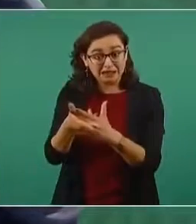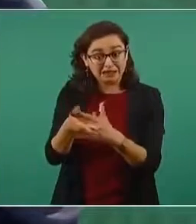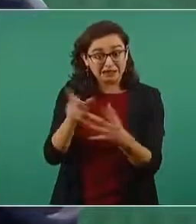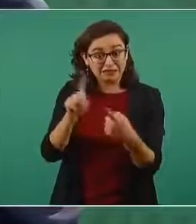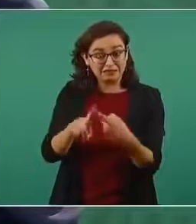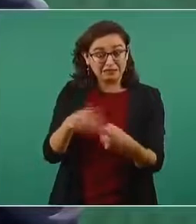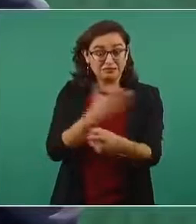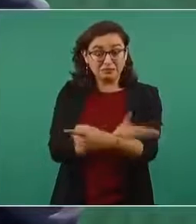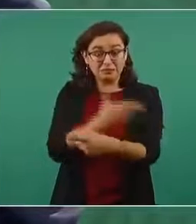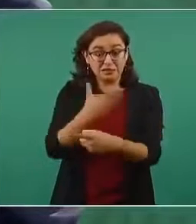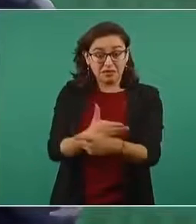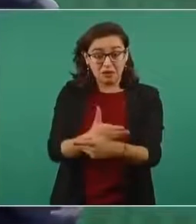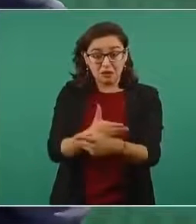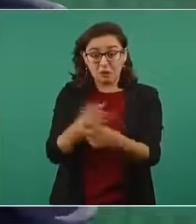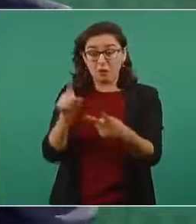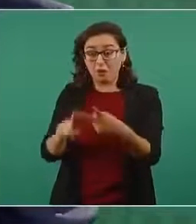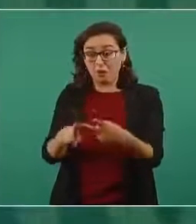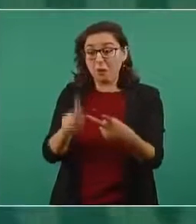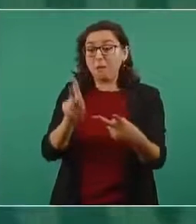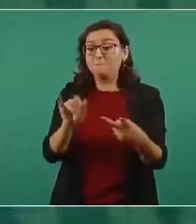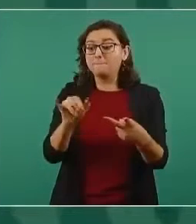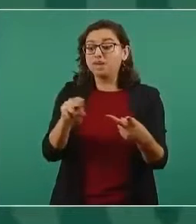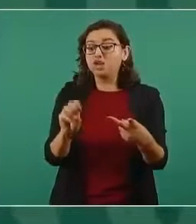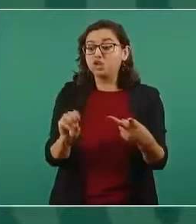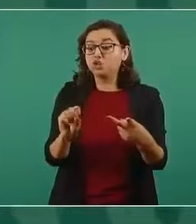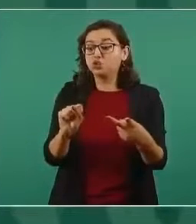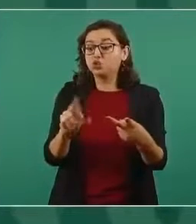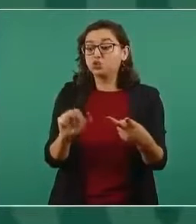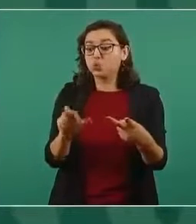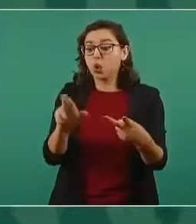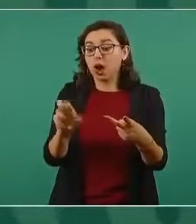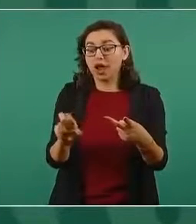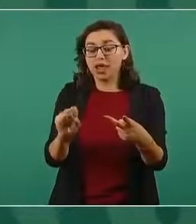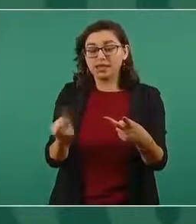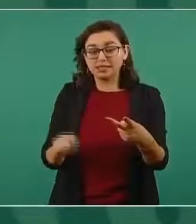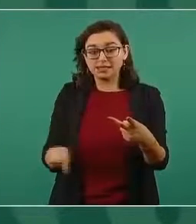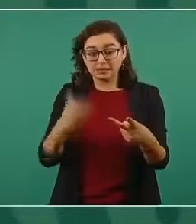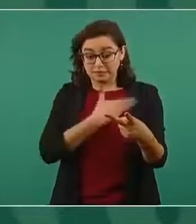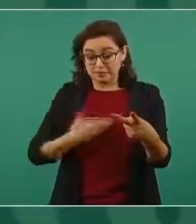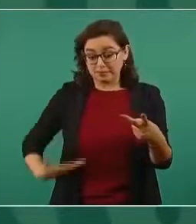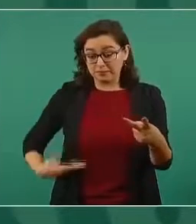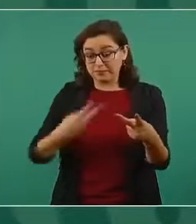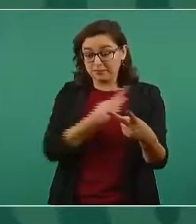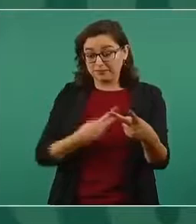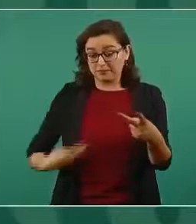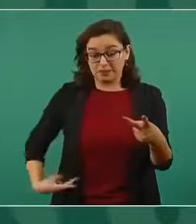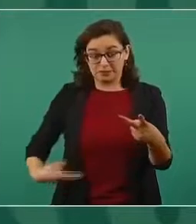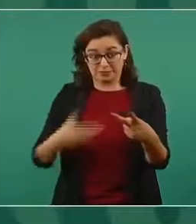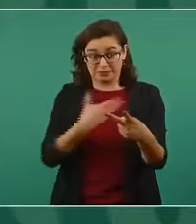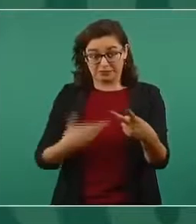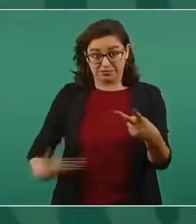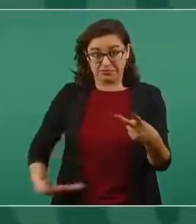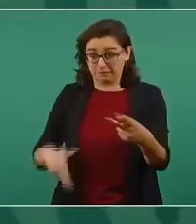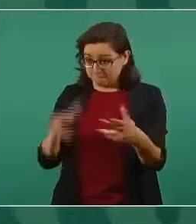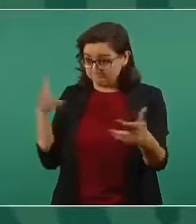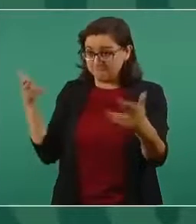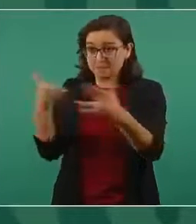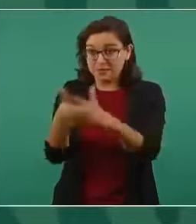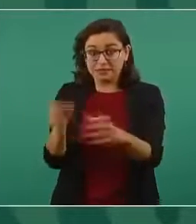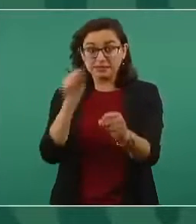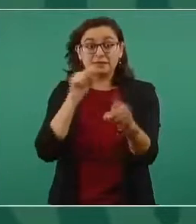Pino Suárez, con la intervención del peor embajador que ha habido en la historia,